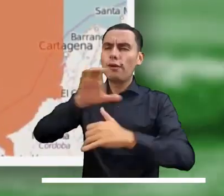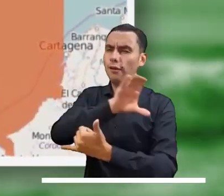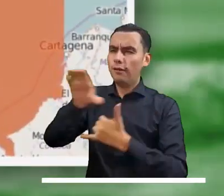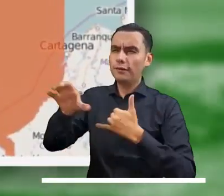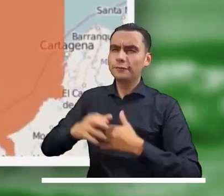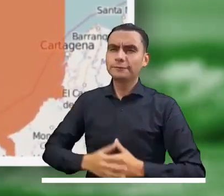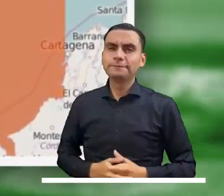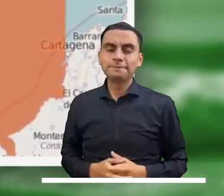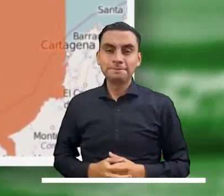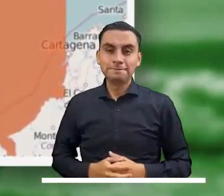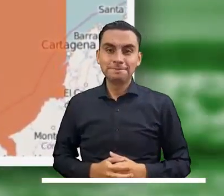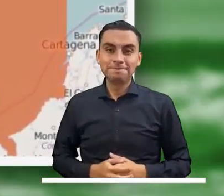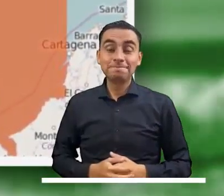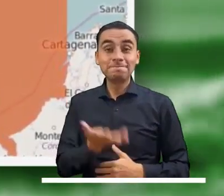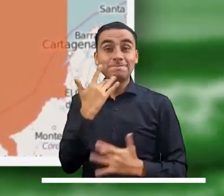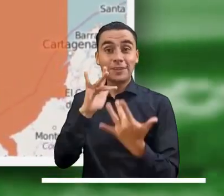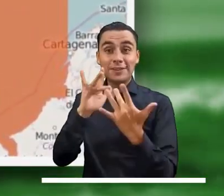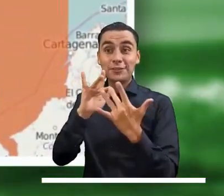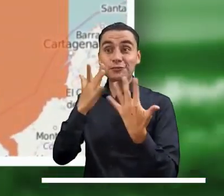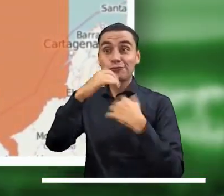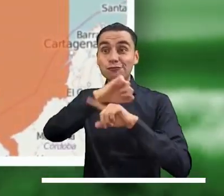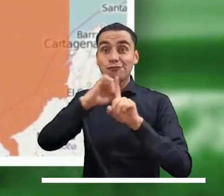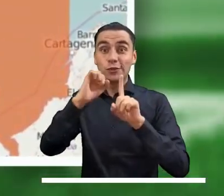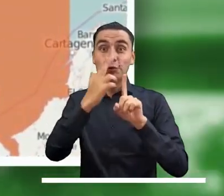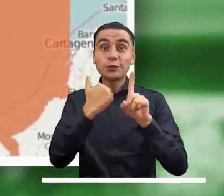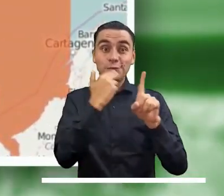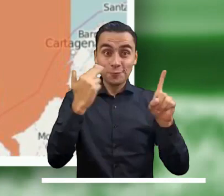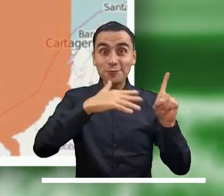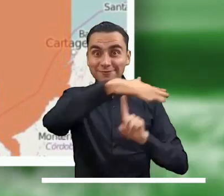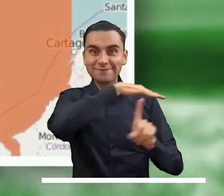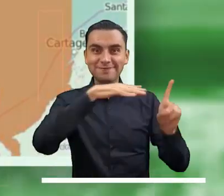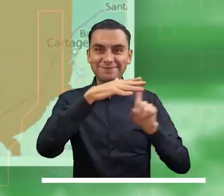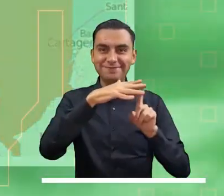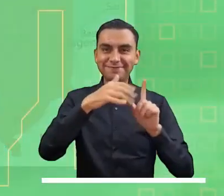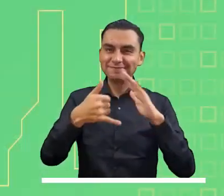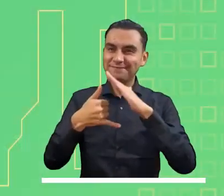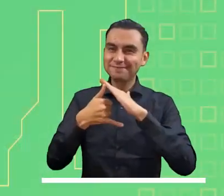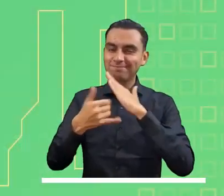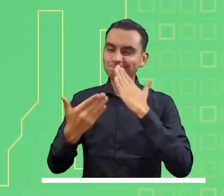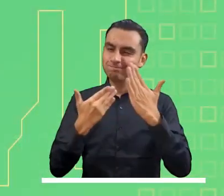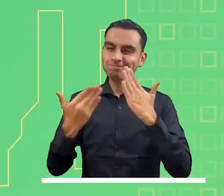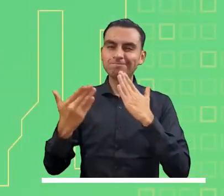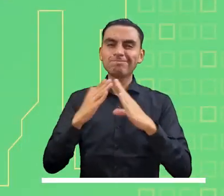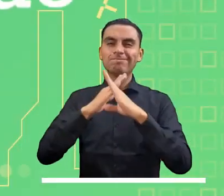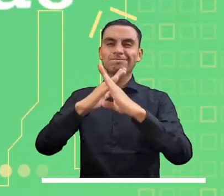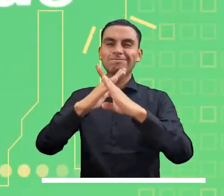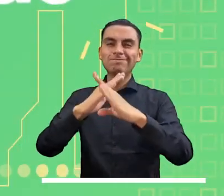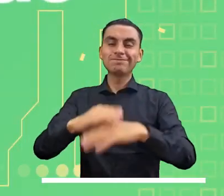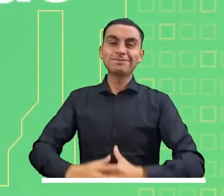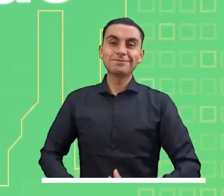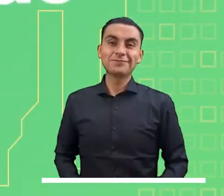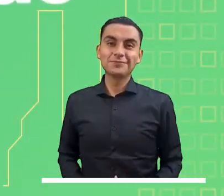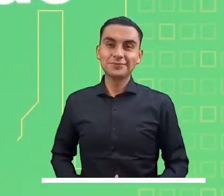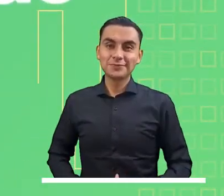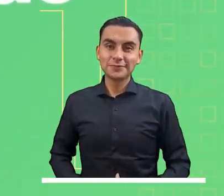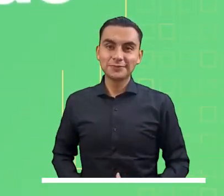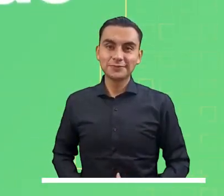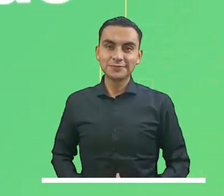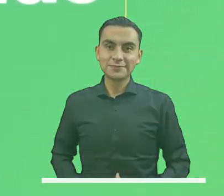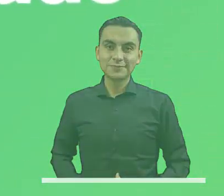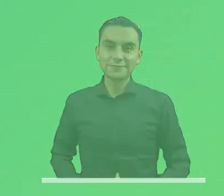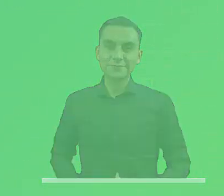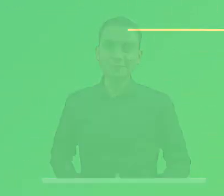Alerta naranja por tiempo lluvioso en el occidente de la zona marítima del Caribe. Síguenos en nuestras redes sociales. Nuestro